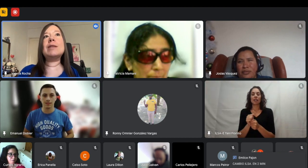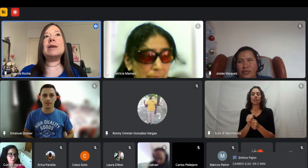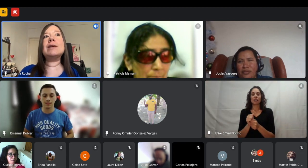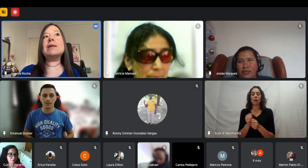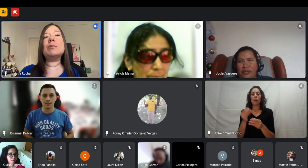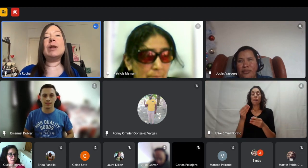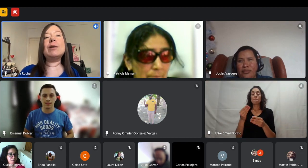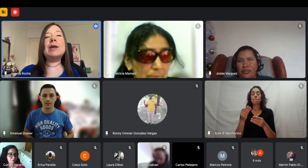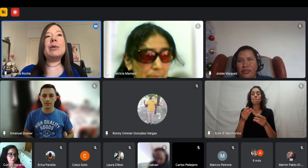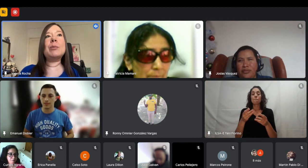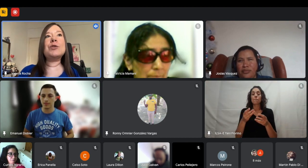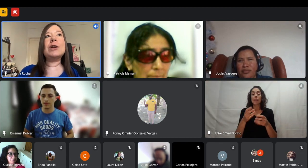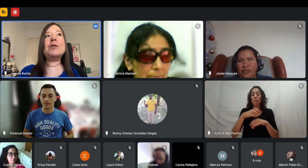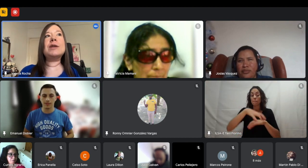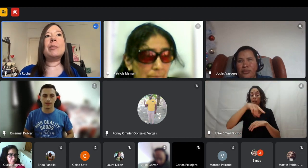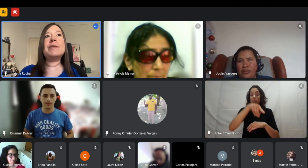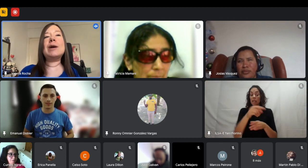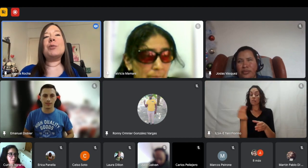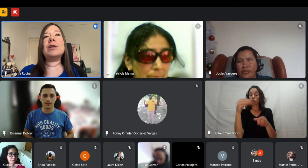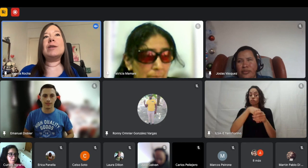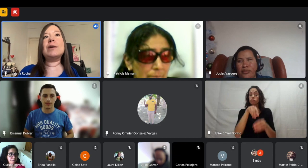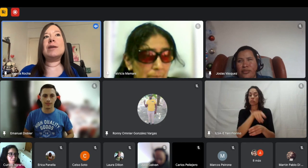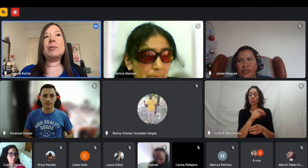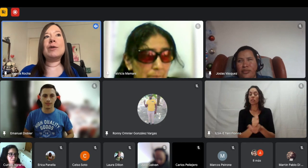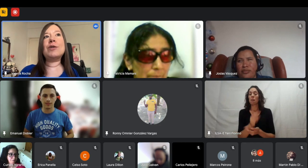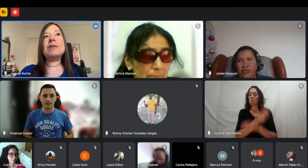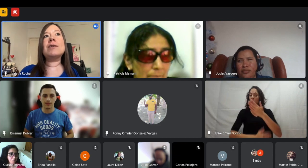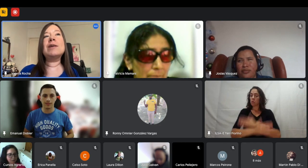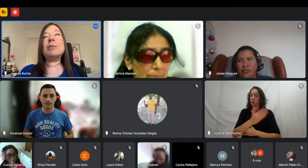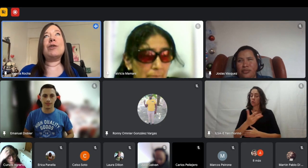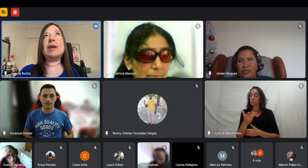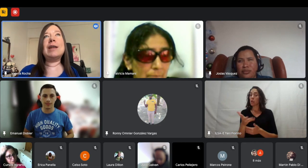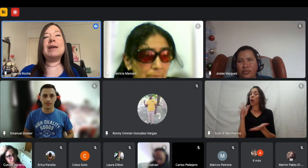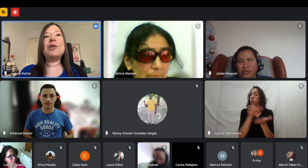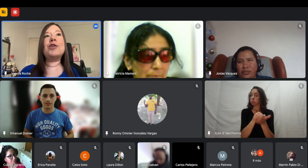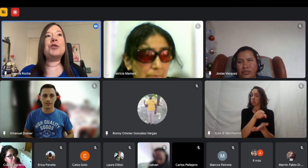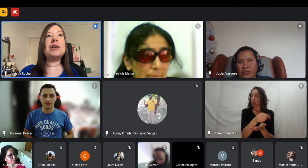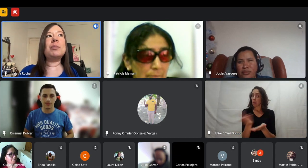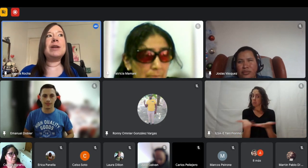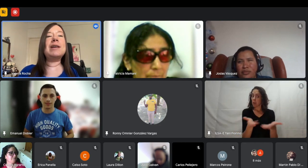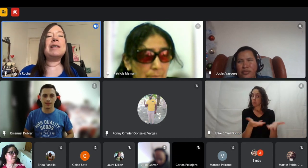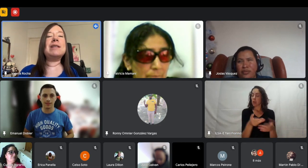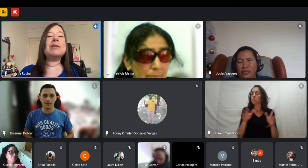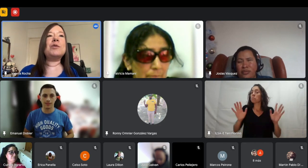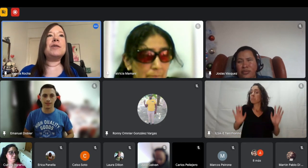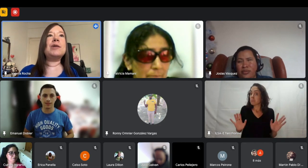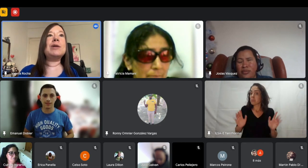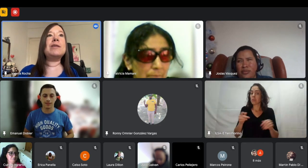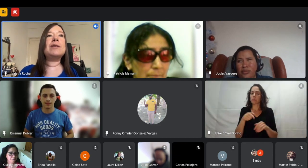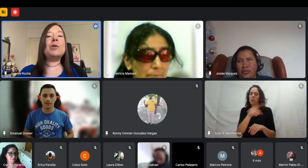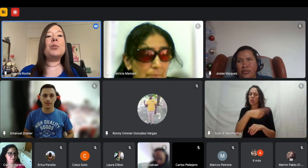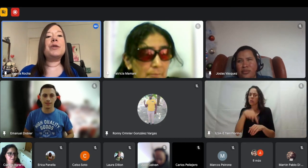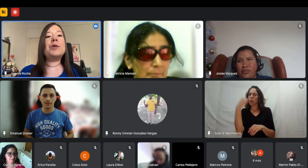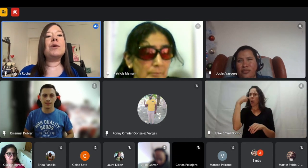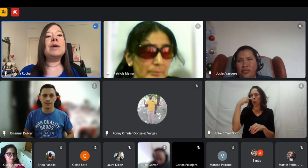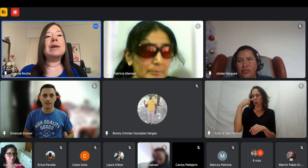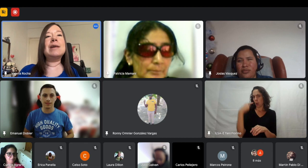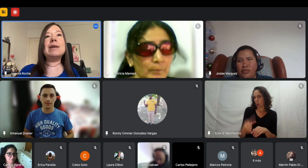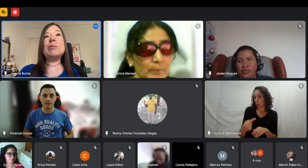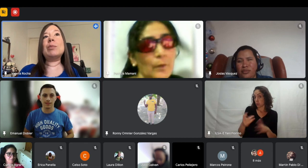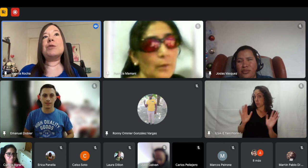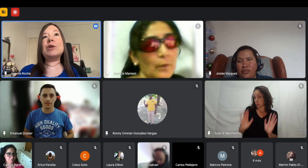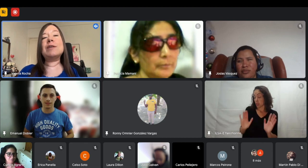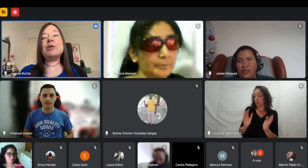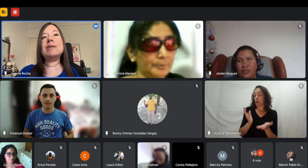un programa de empleabilidad para personas con discapacidad porque dije ¿quién es mejor que alguien que conoce para ofrecerme quizás algún puesto?